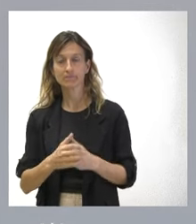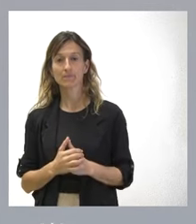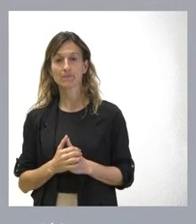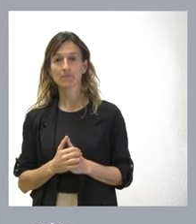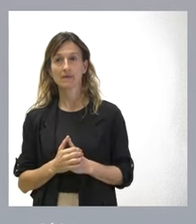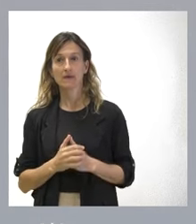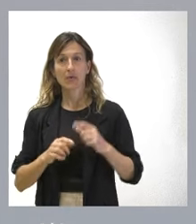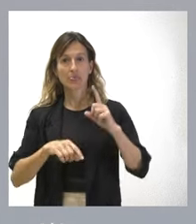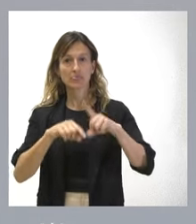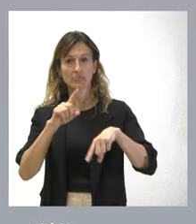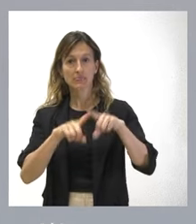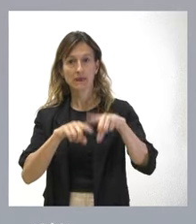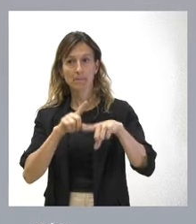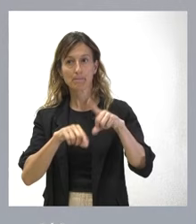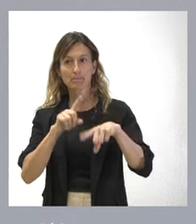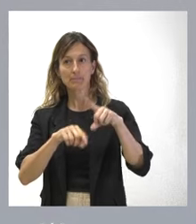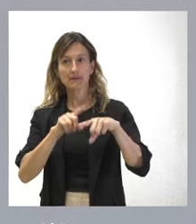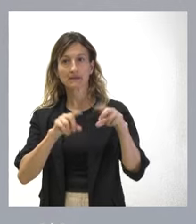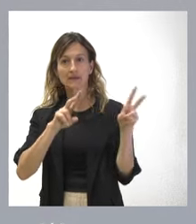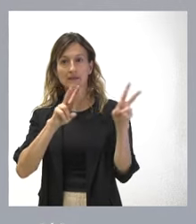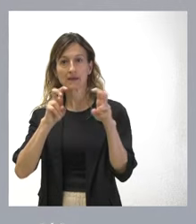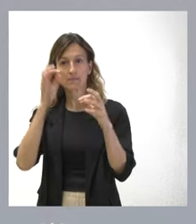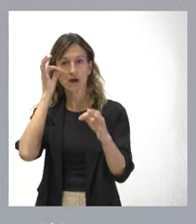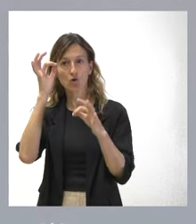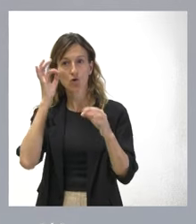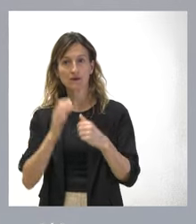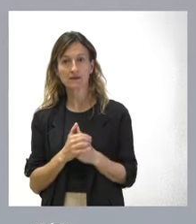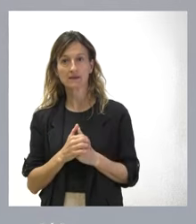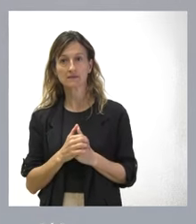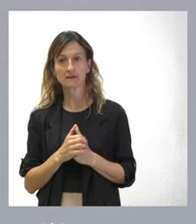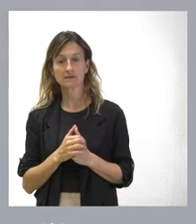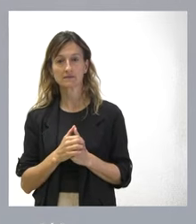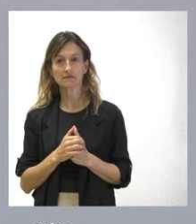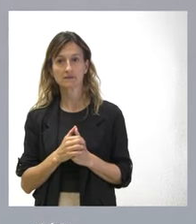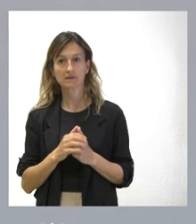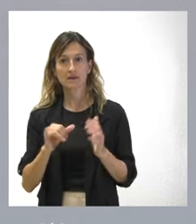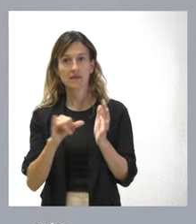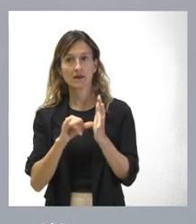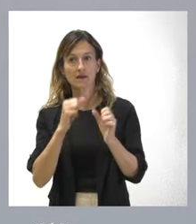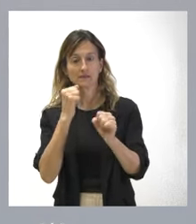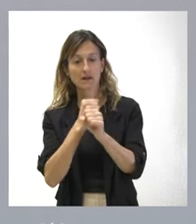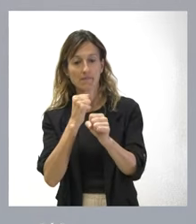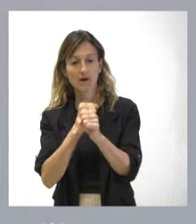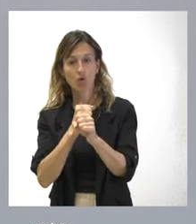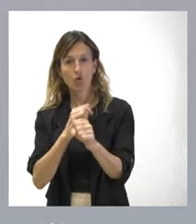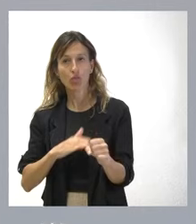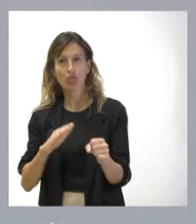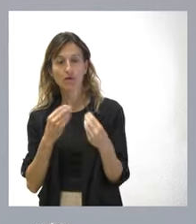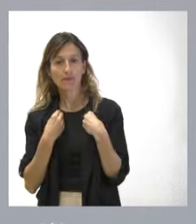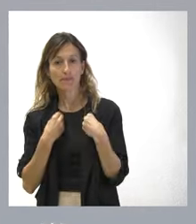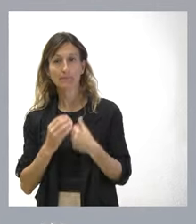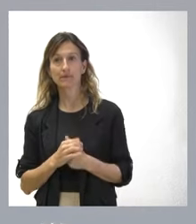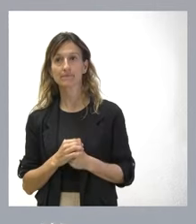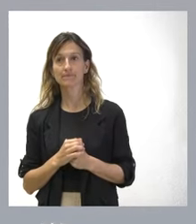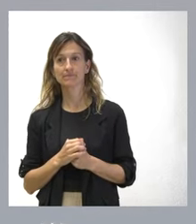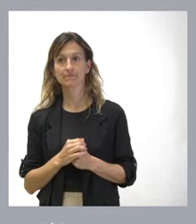función de cuestiones concretas o de cercanía a su lugar de trabajo, a su lugar de residencia y, por tanto, esa libertad de